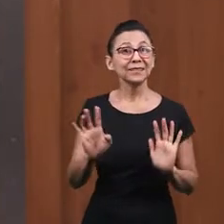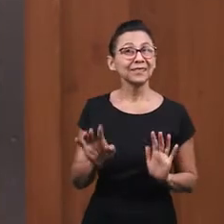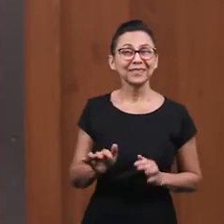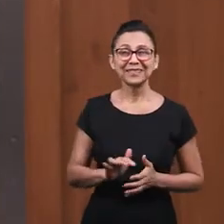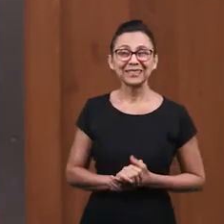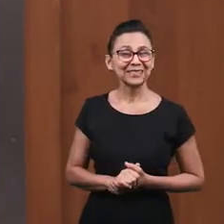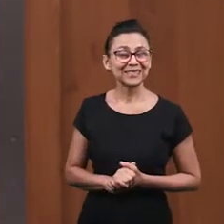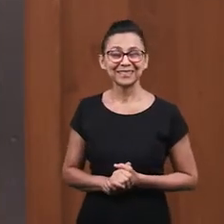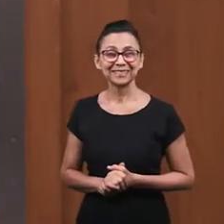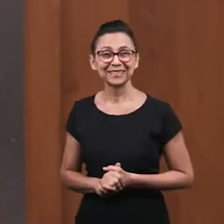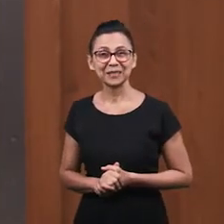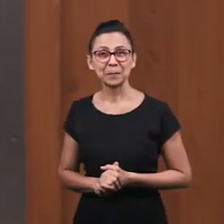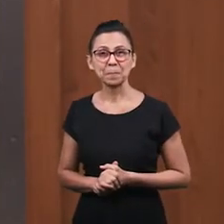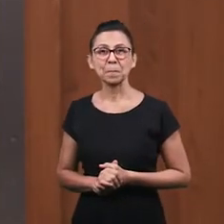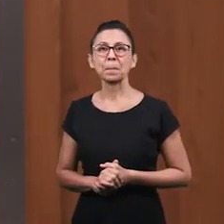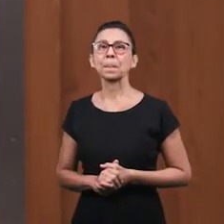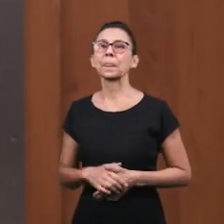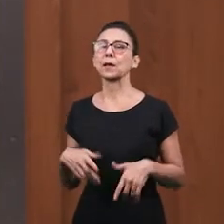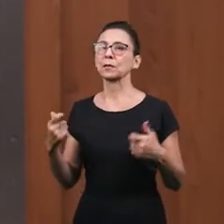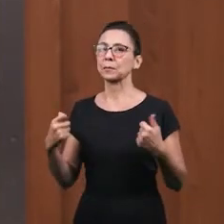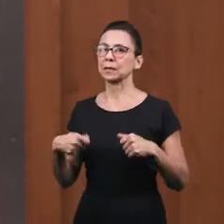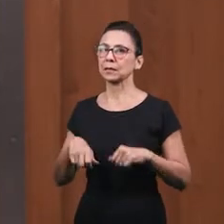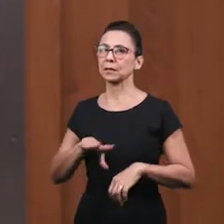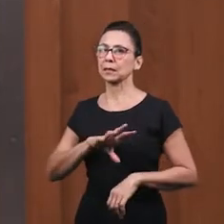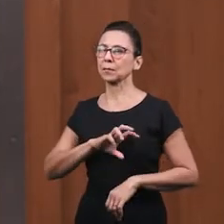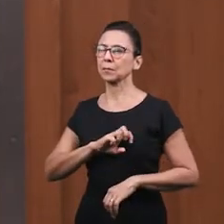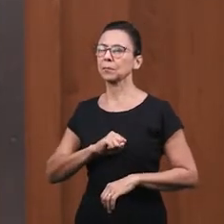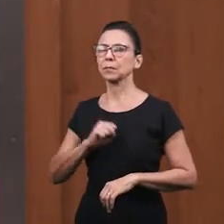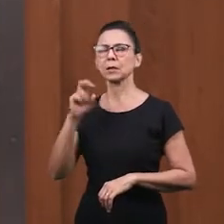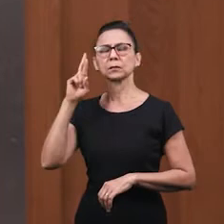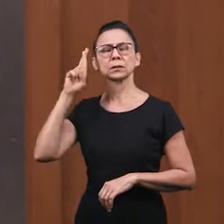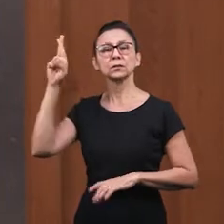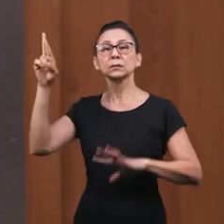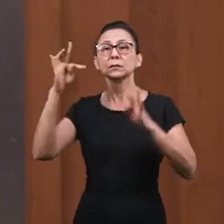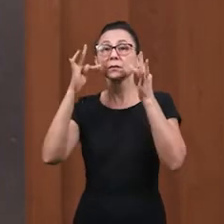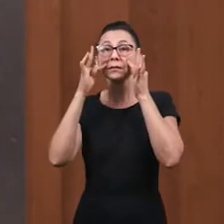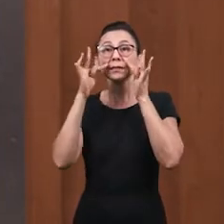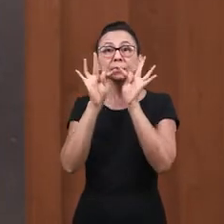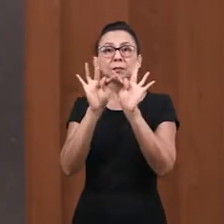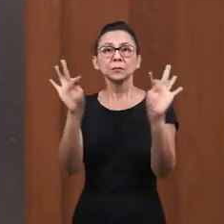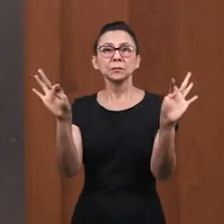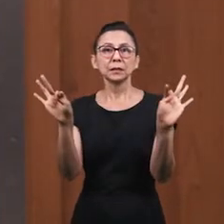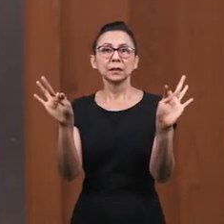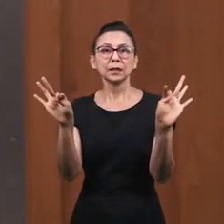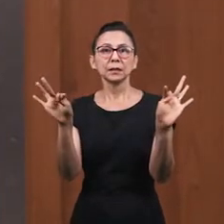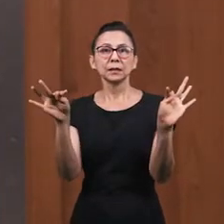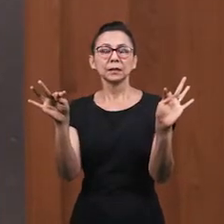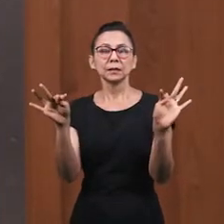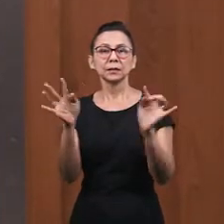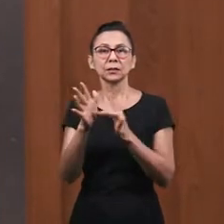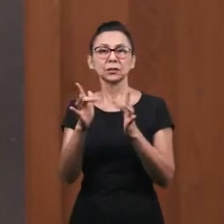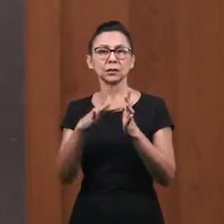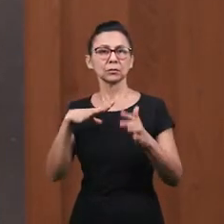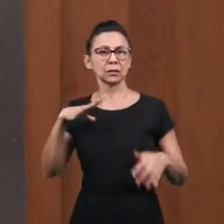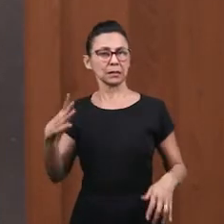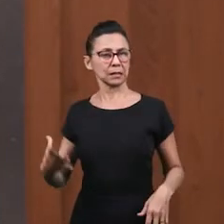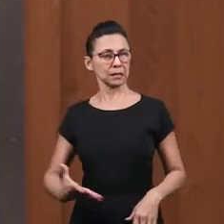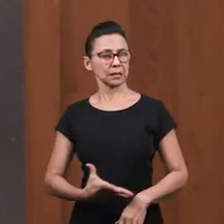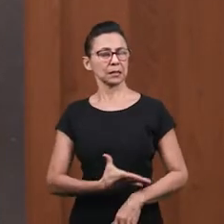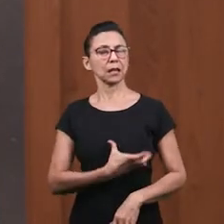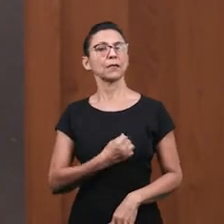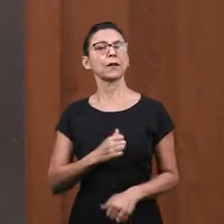No pensemos así Nosotros debemos Orar al Señor Debemos amar A nuestro